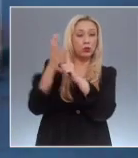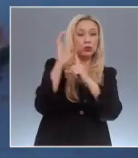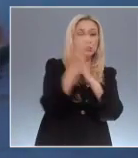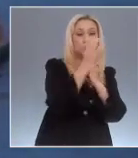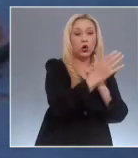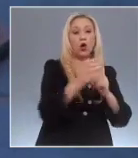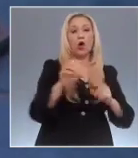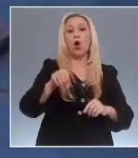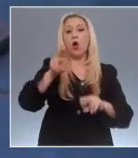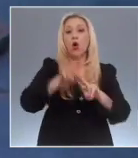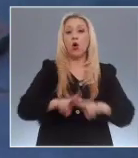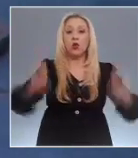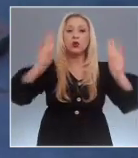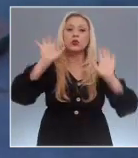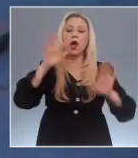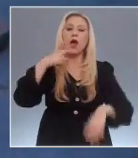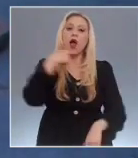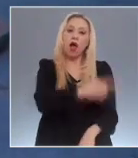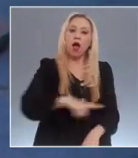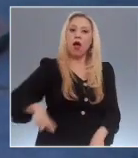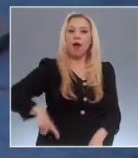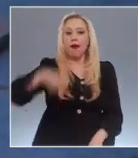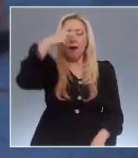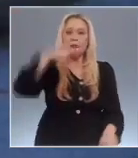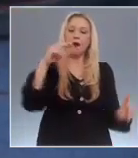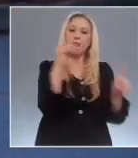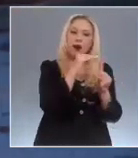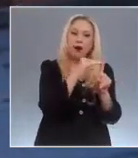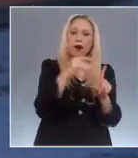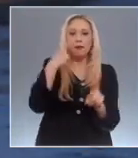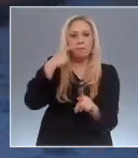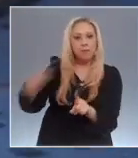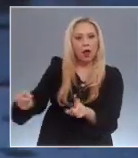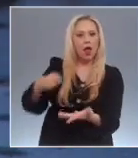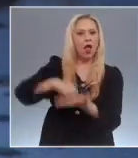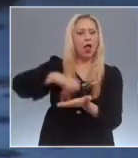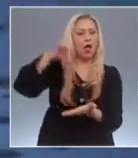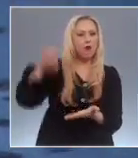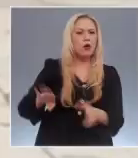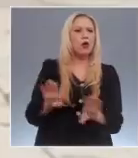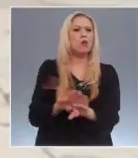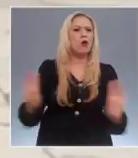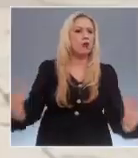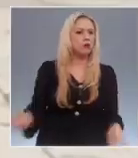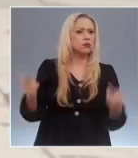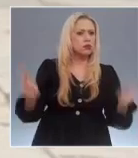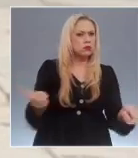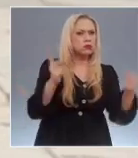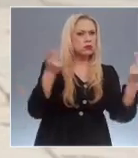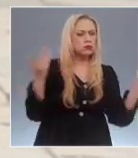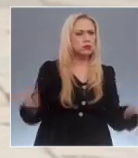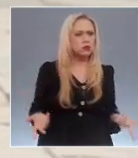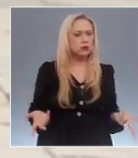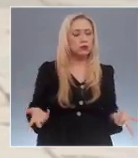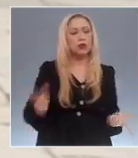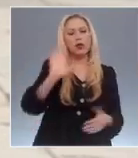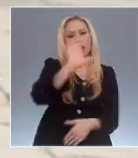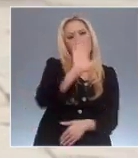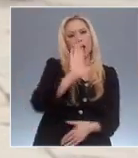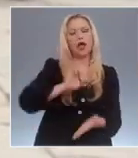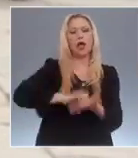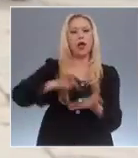trata y puso como ejemplo una en la que piden garantizar a indígenas mexicanos e indígenas migrantes centroamericanos